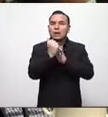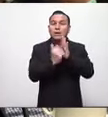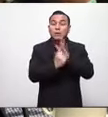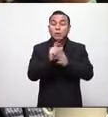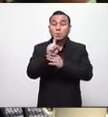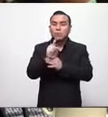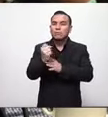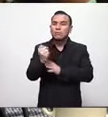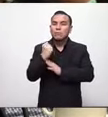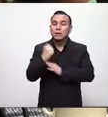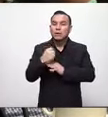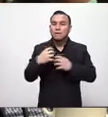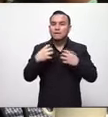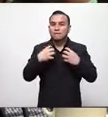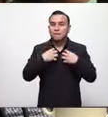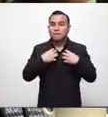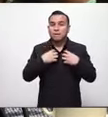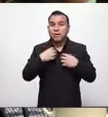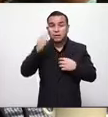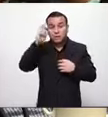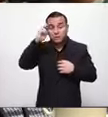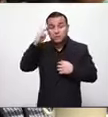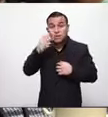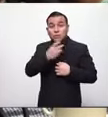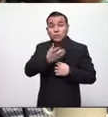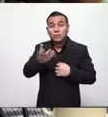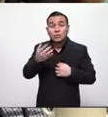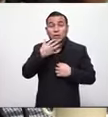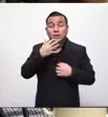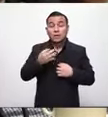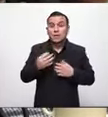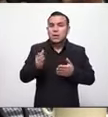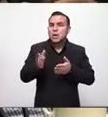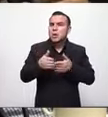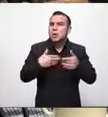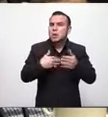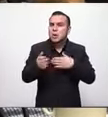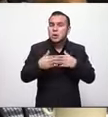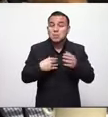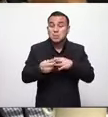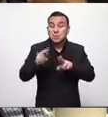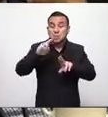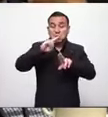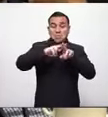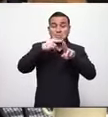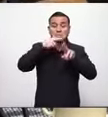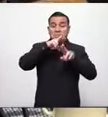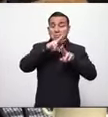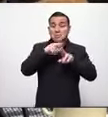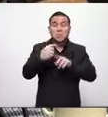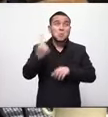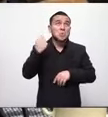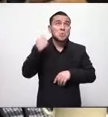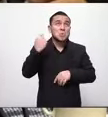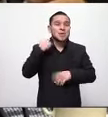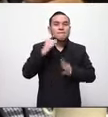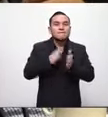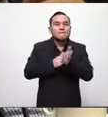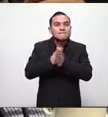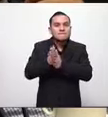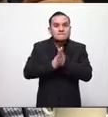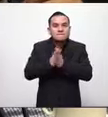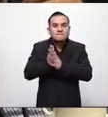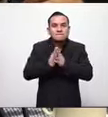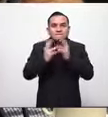personas pero la oposición al parecer no le interesa proteger la vida de la población le interesa más